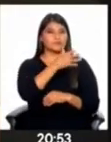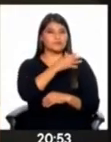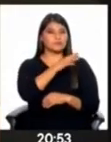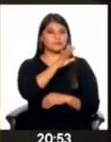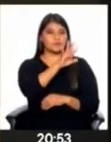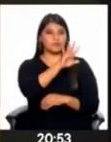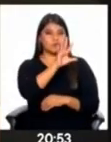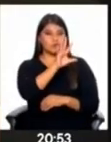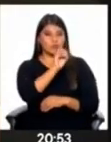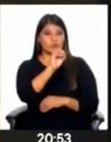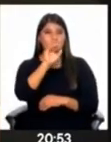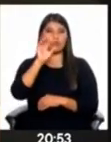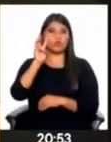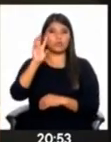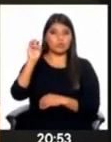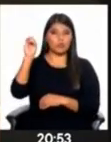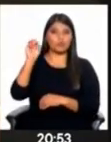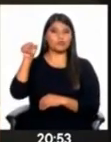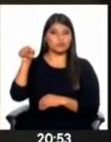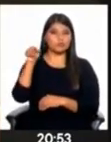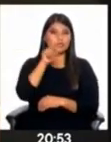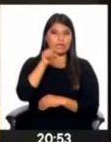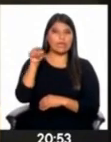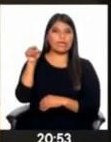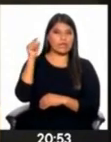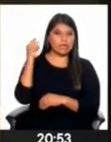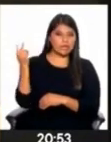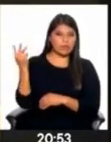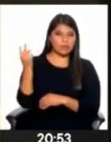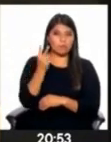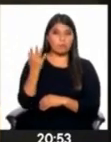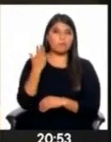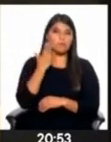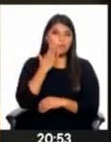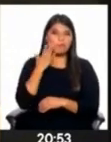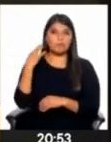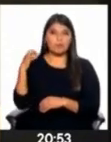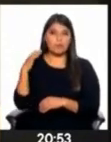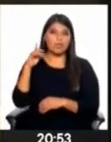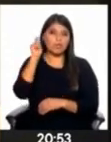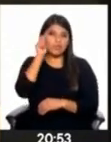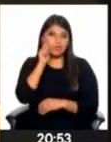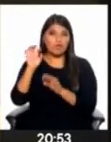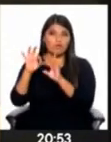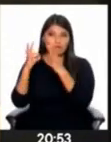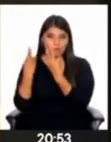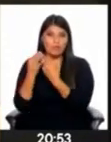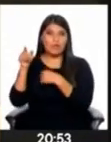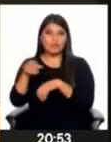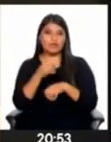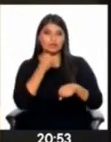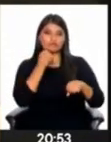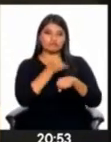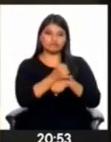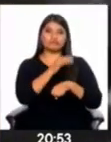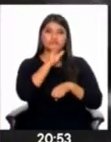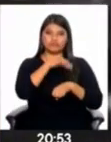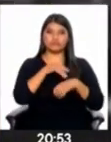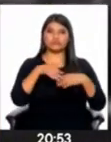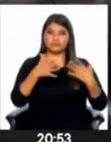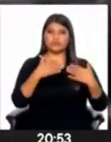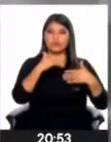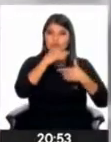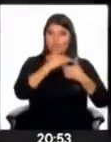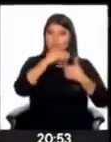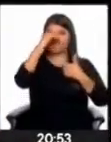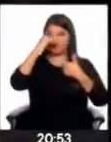ciento del entorno familiar son los que cometen las violaciones sexuales contra los niños, niñas y adolescentes.